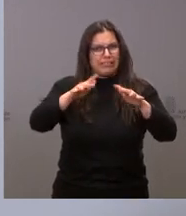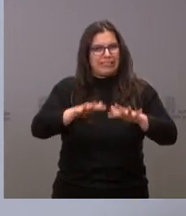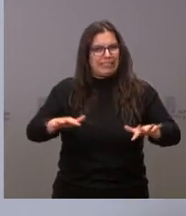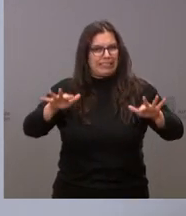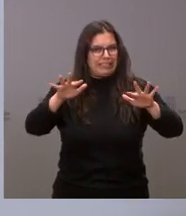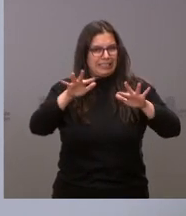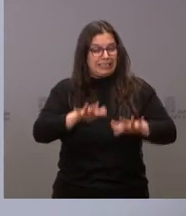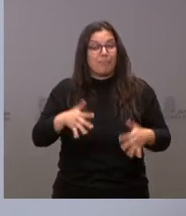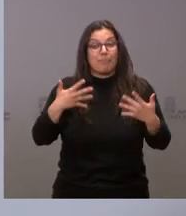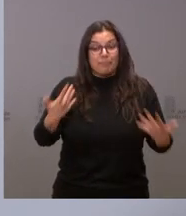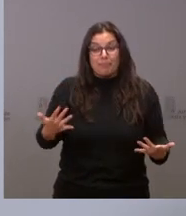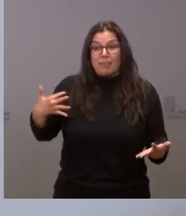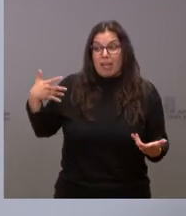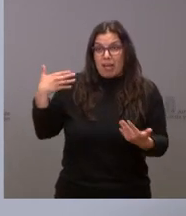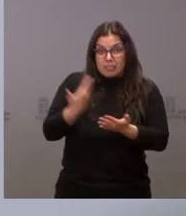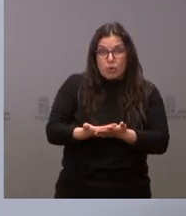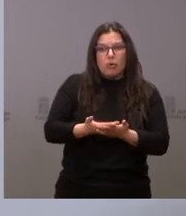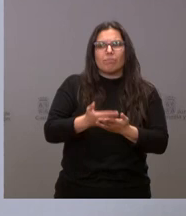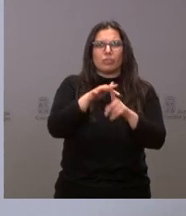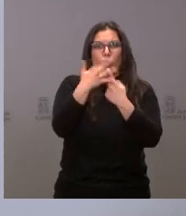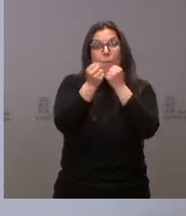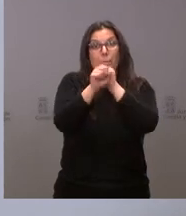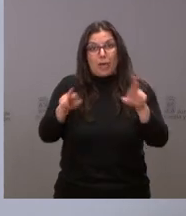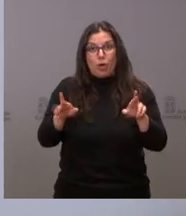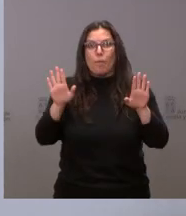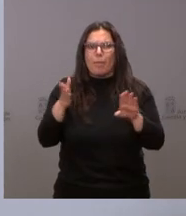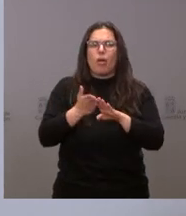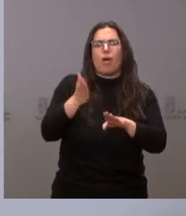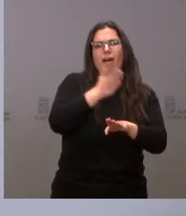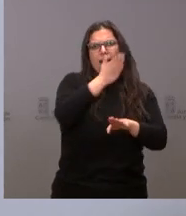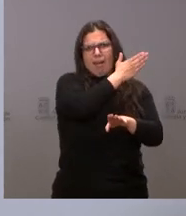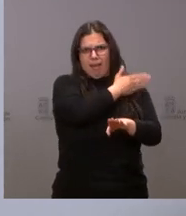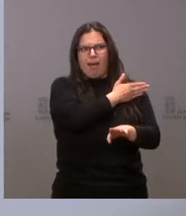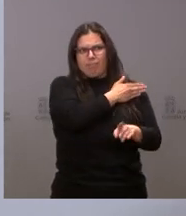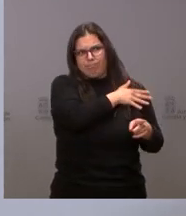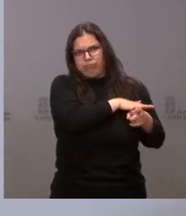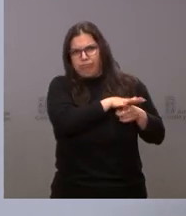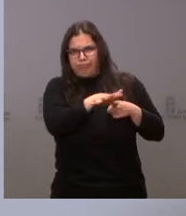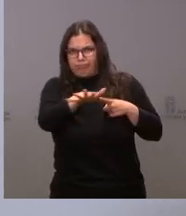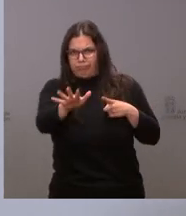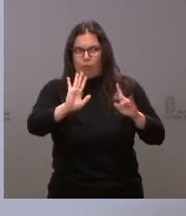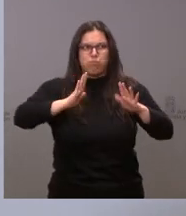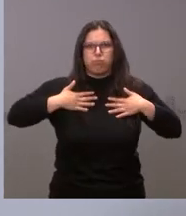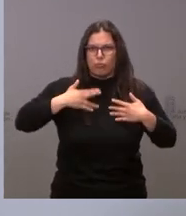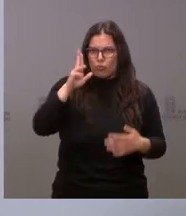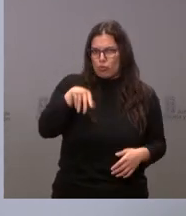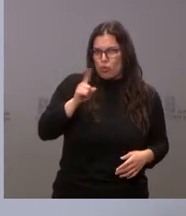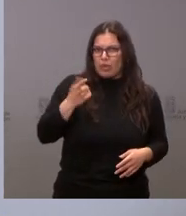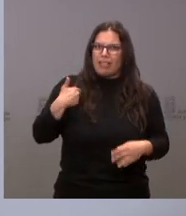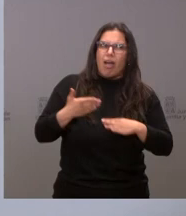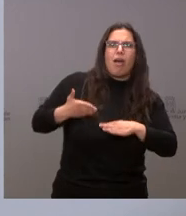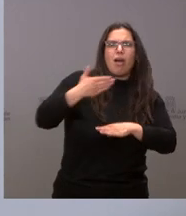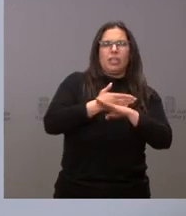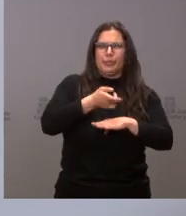la situación actual se ha agravado, pero ya venía con unos antecedentes complicados, complejos